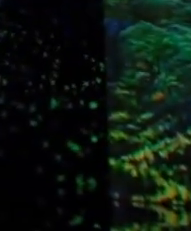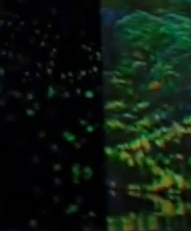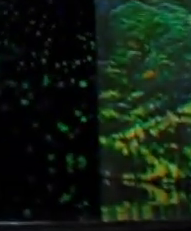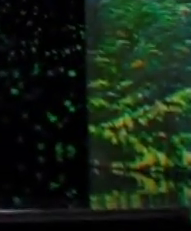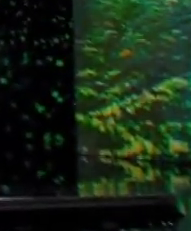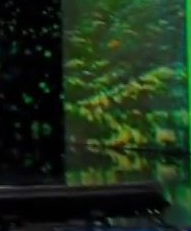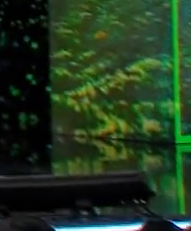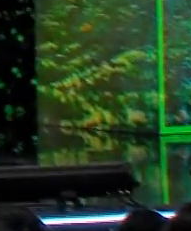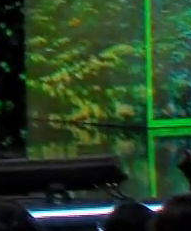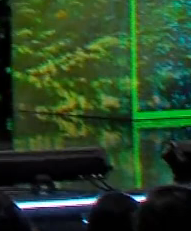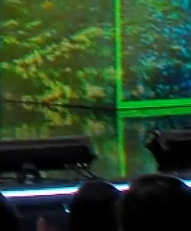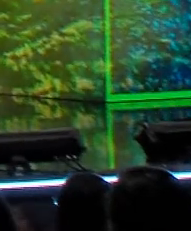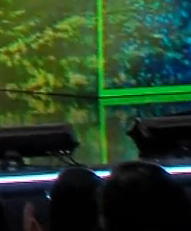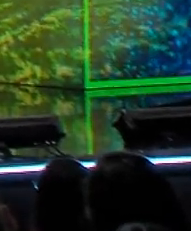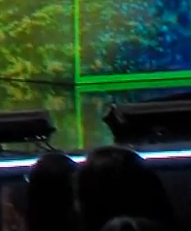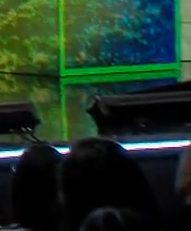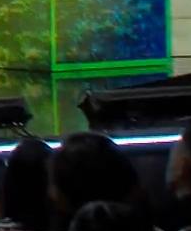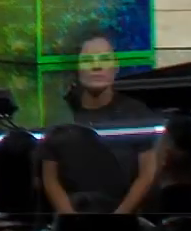Hola.